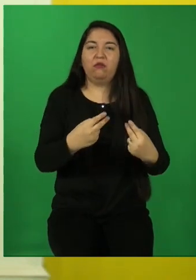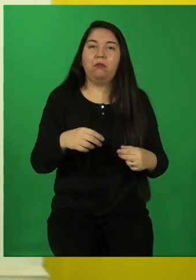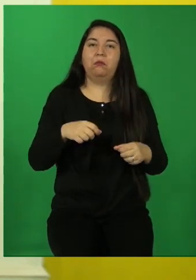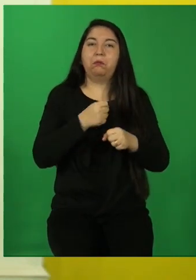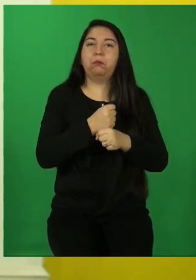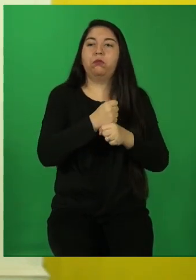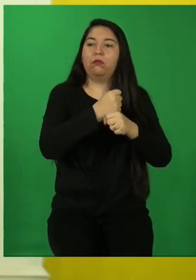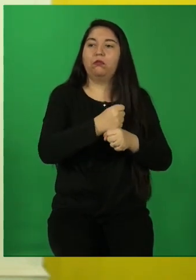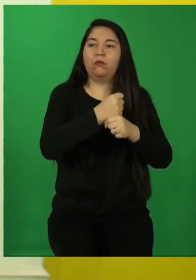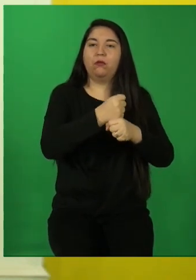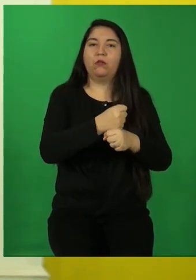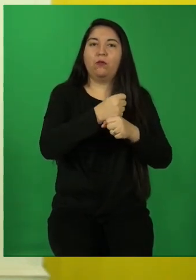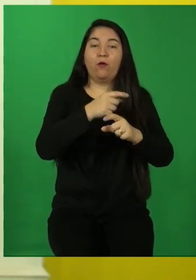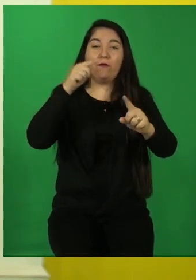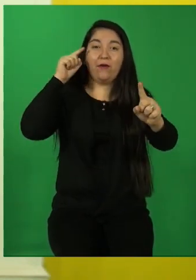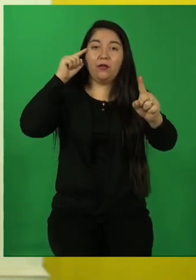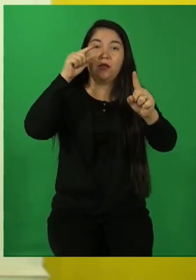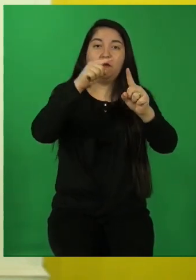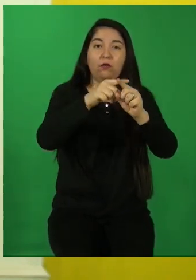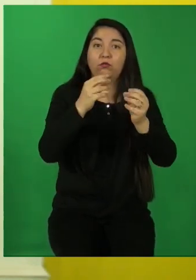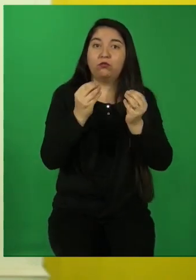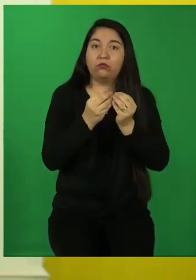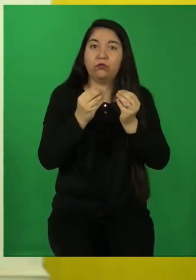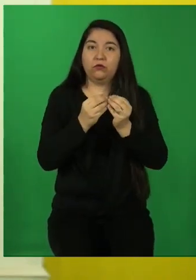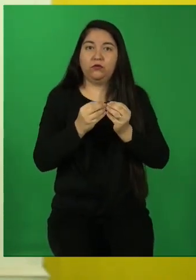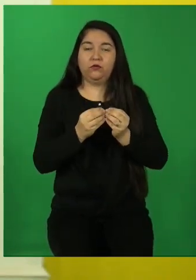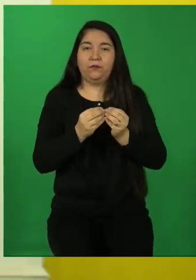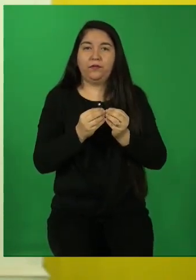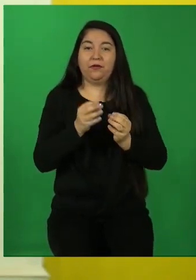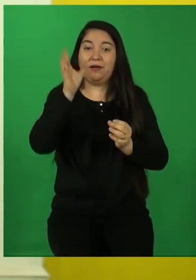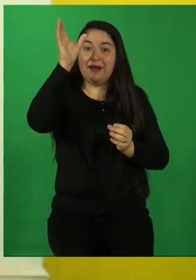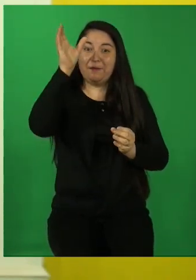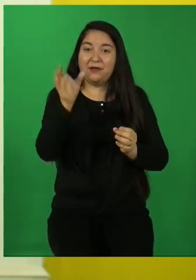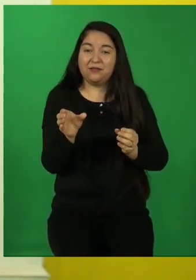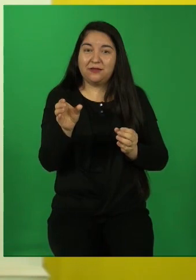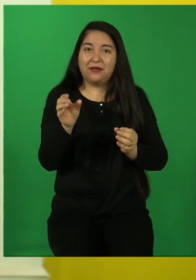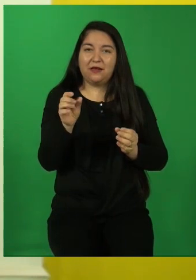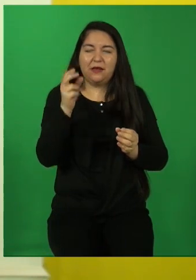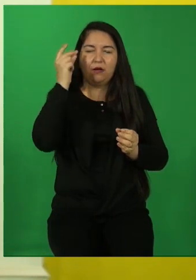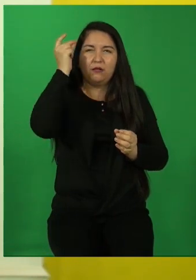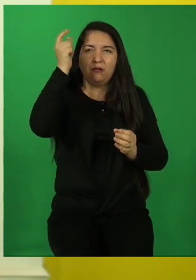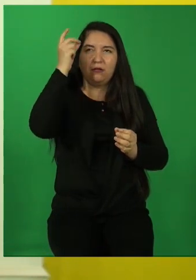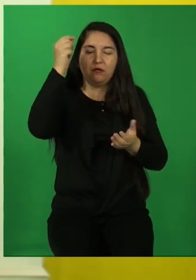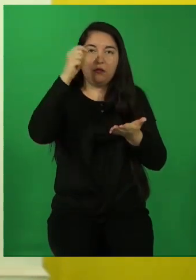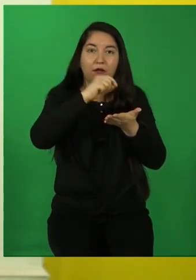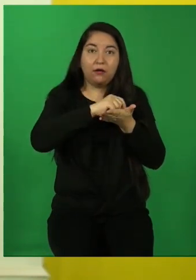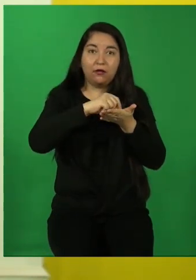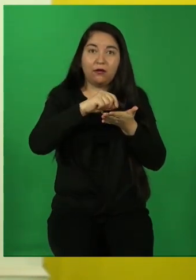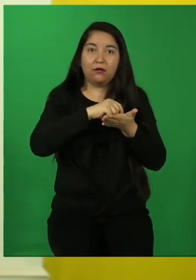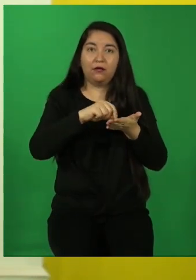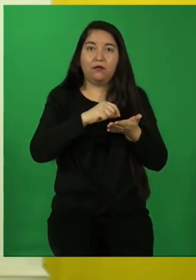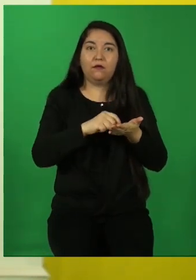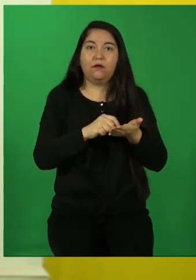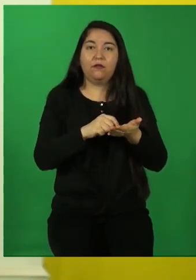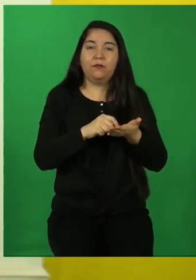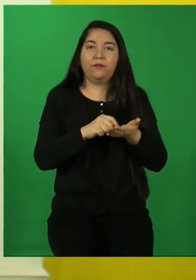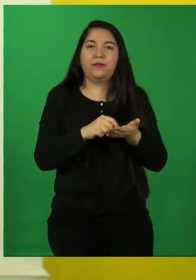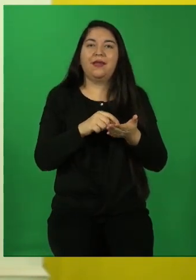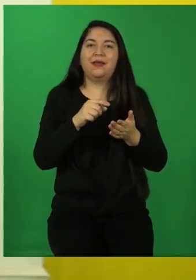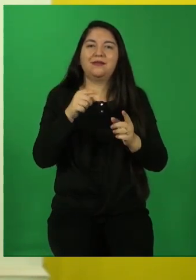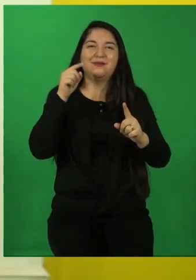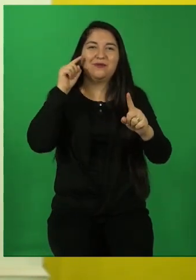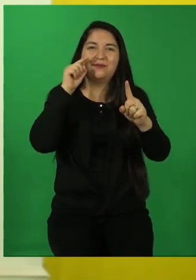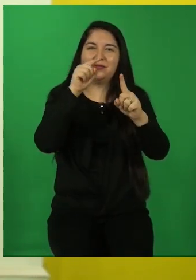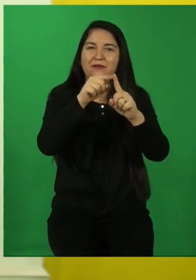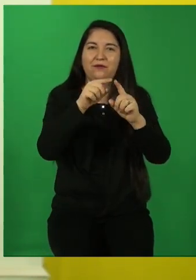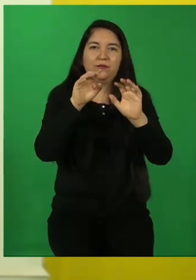varios objetivos. Y eso los autores, dentro de las historias de literatura, pretenden que